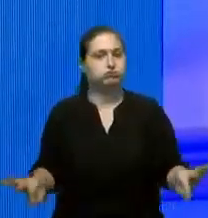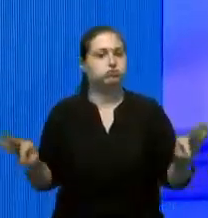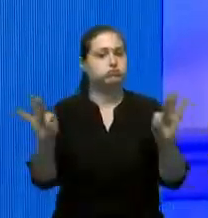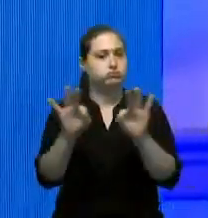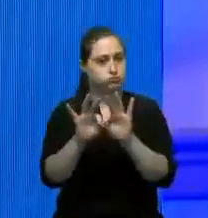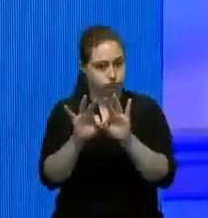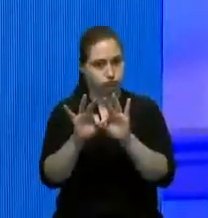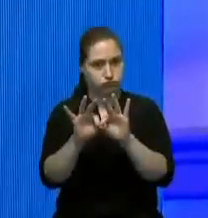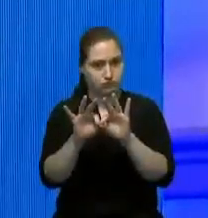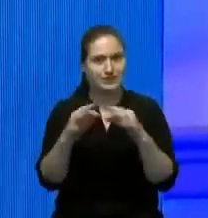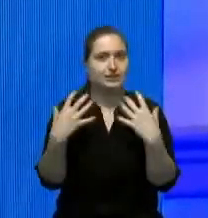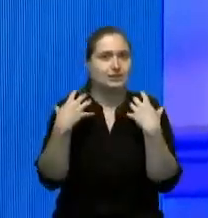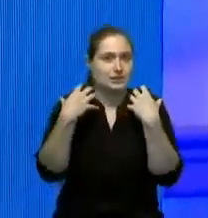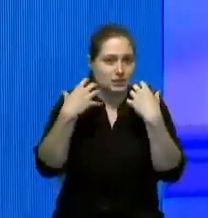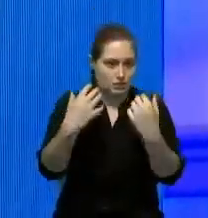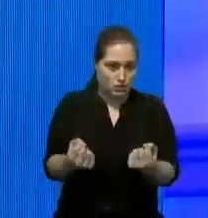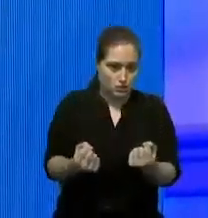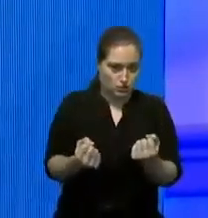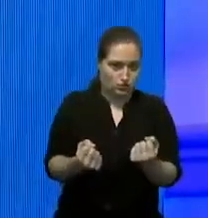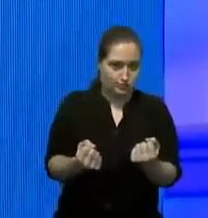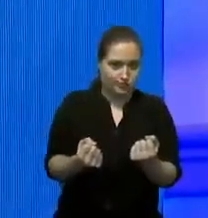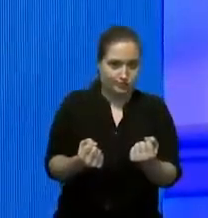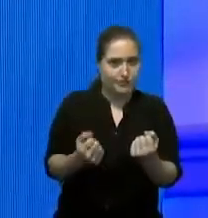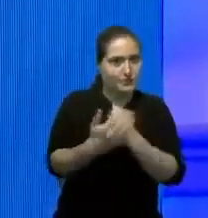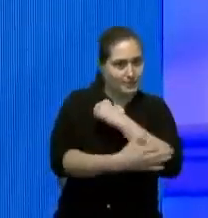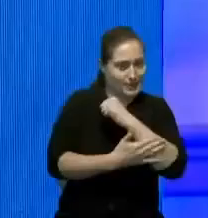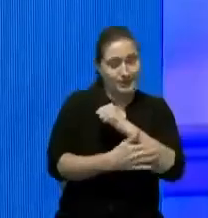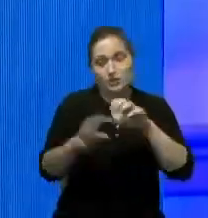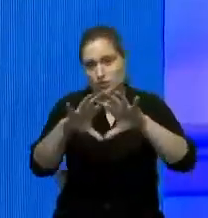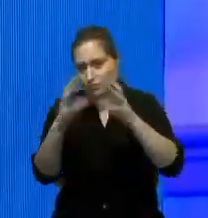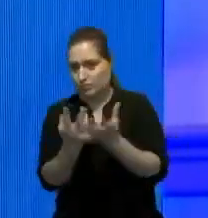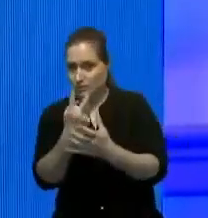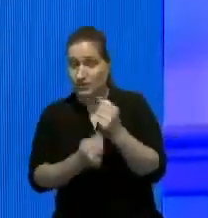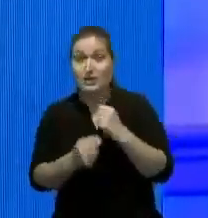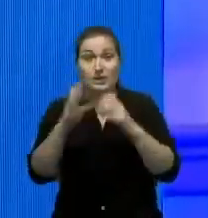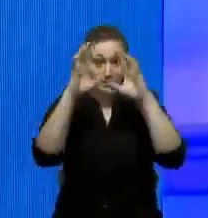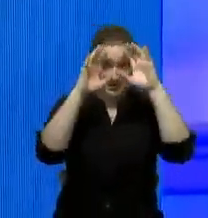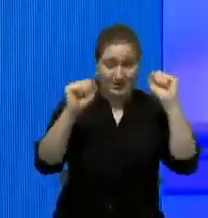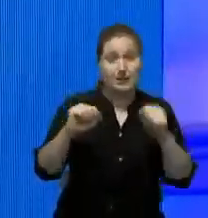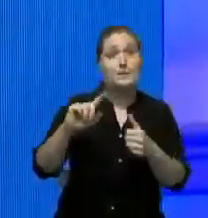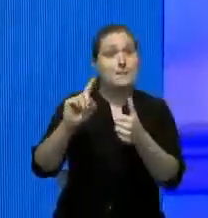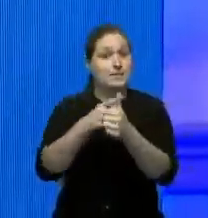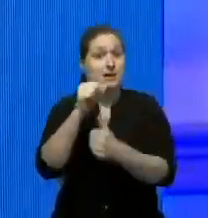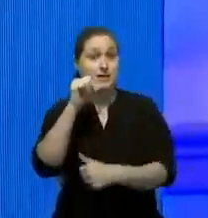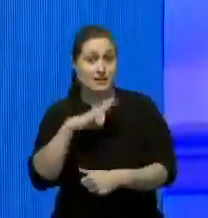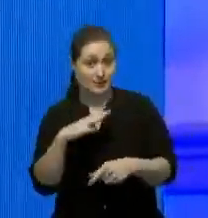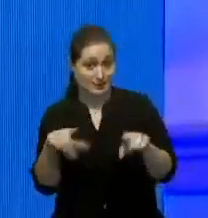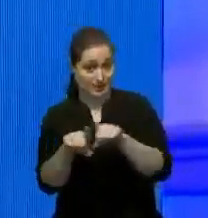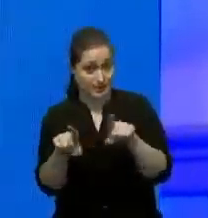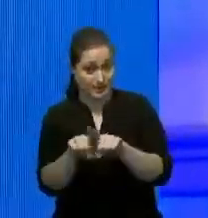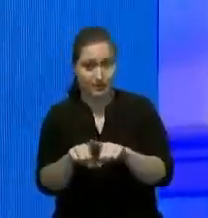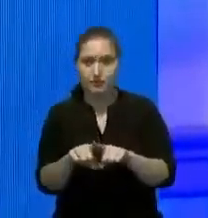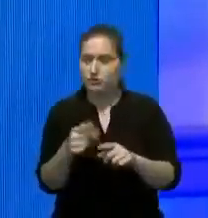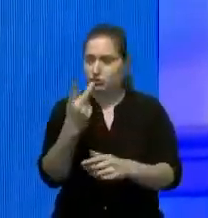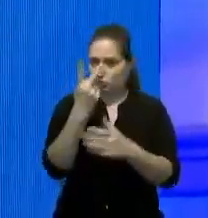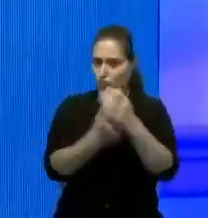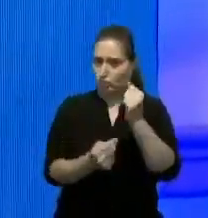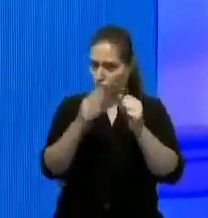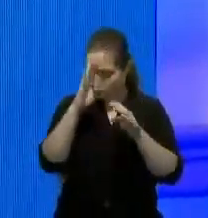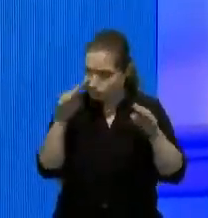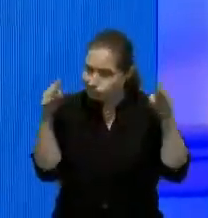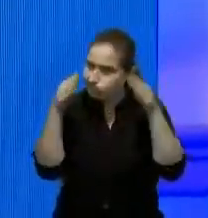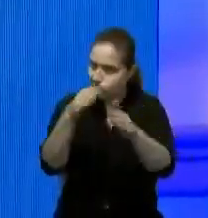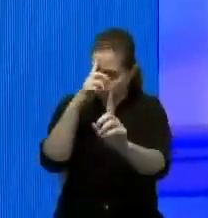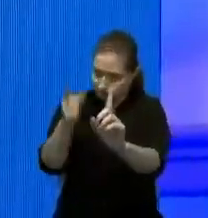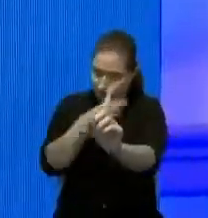y salud global y el presidente y la primera dama también que quiero citar está totalmente enfocada en dar un soporte